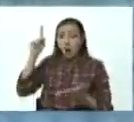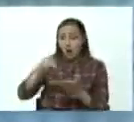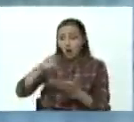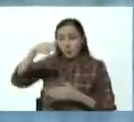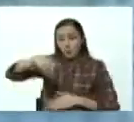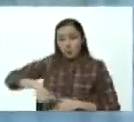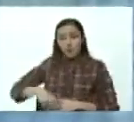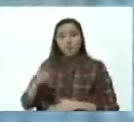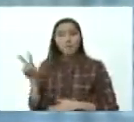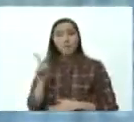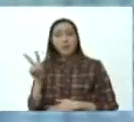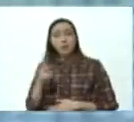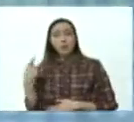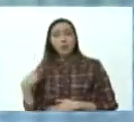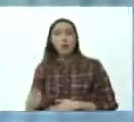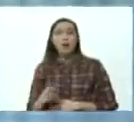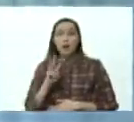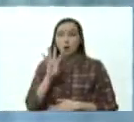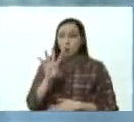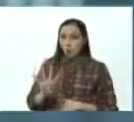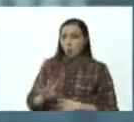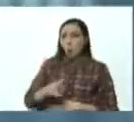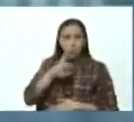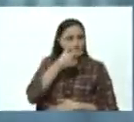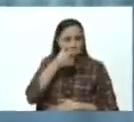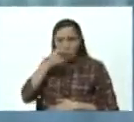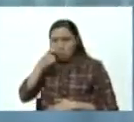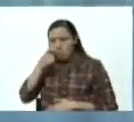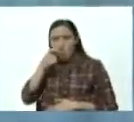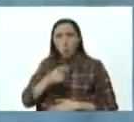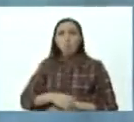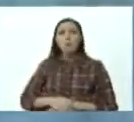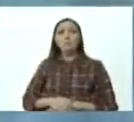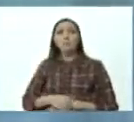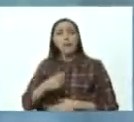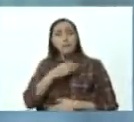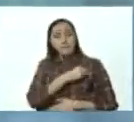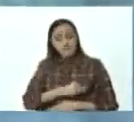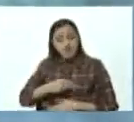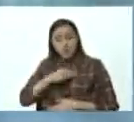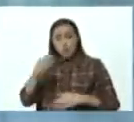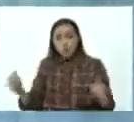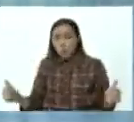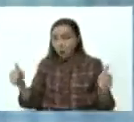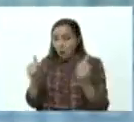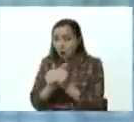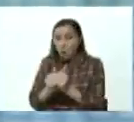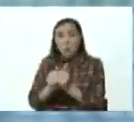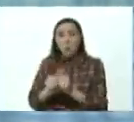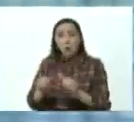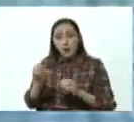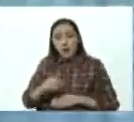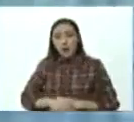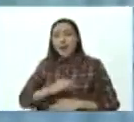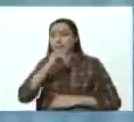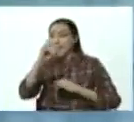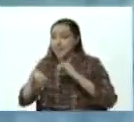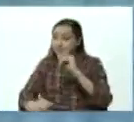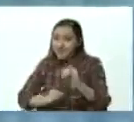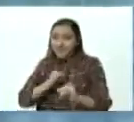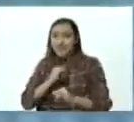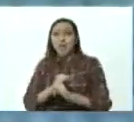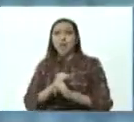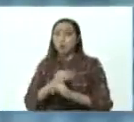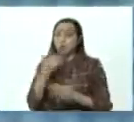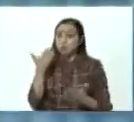a cuatro misiones de observadores a cuatro misiones de acompañantes de veedores internacionales que